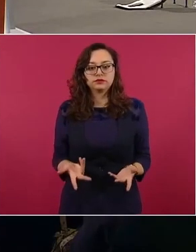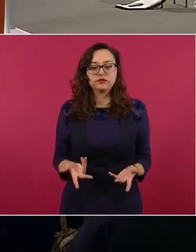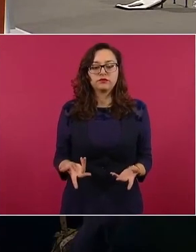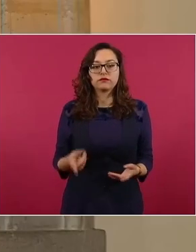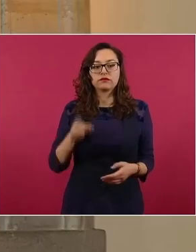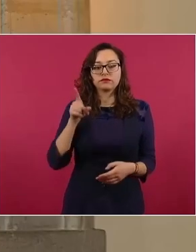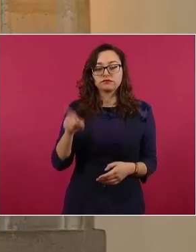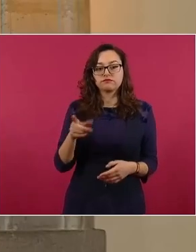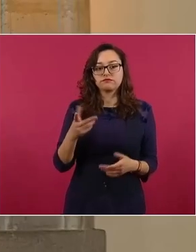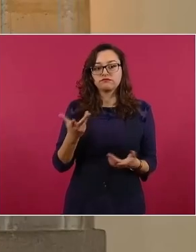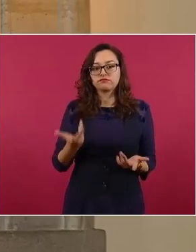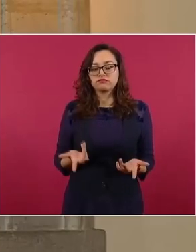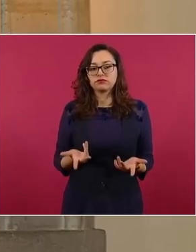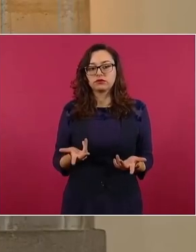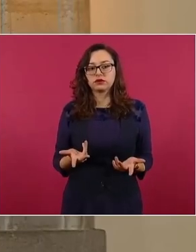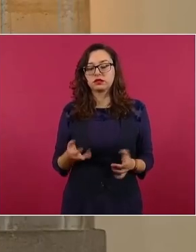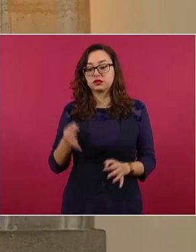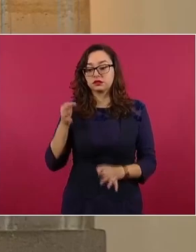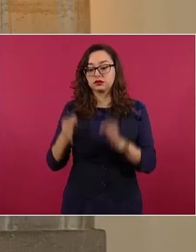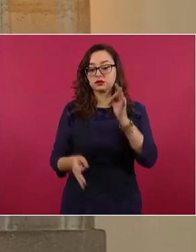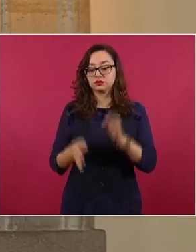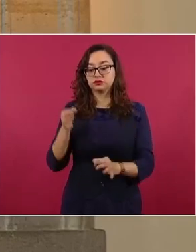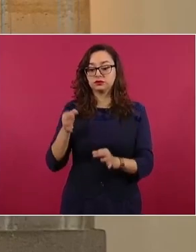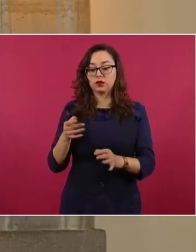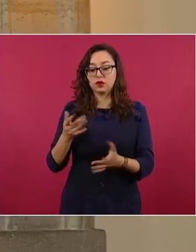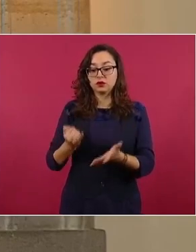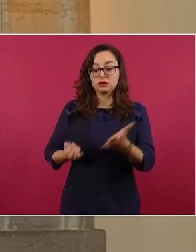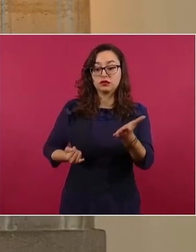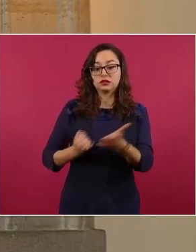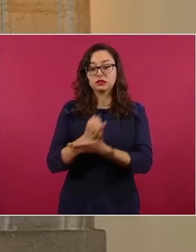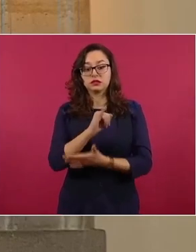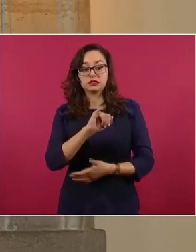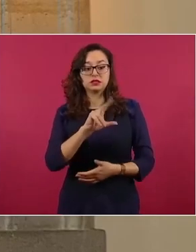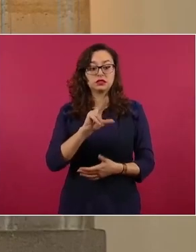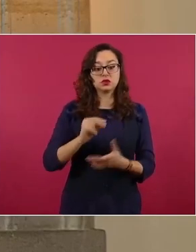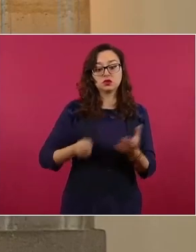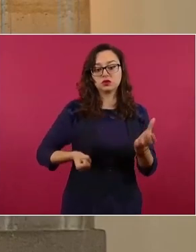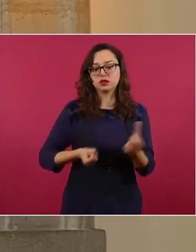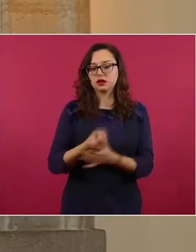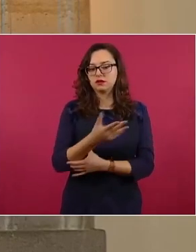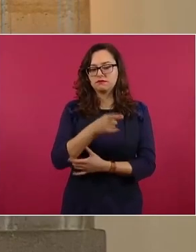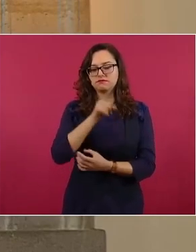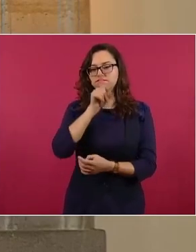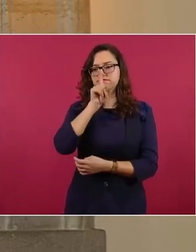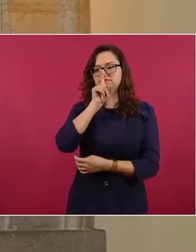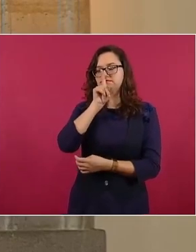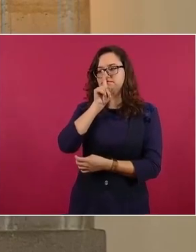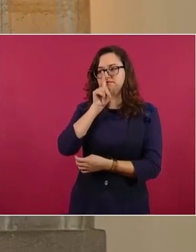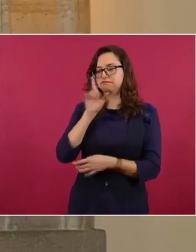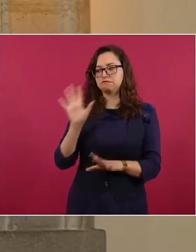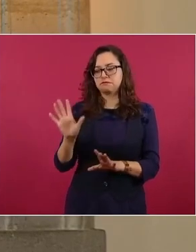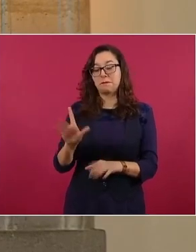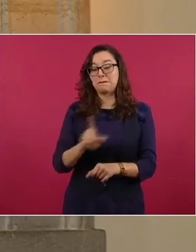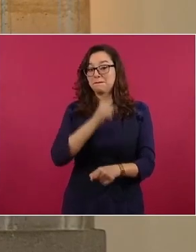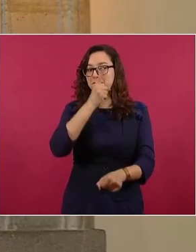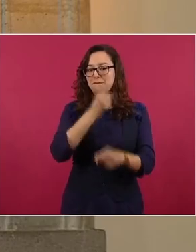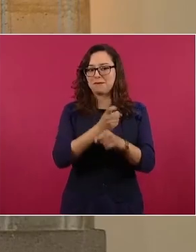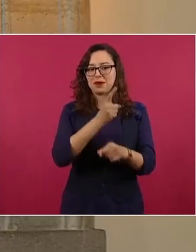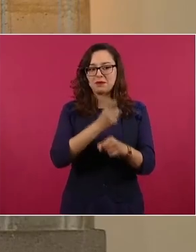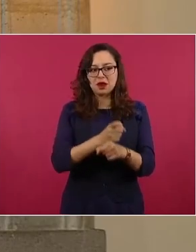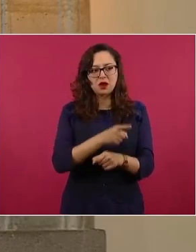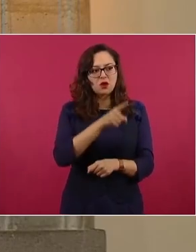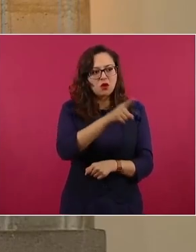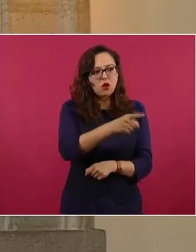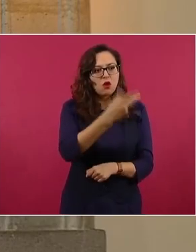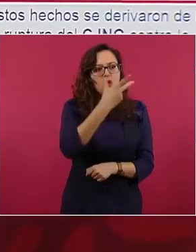del juez. Es decir, cuando se logra lograr la vinculación por un delito de estas características como homicidio,